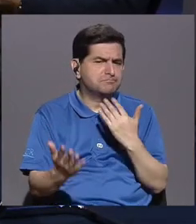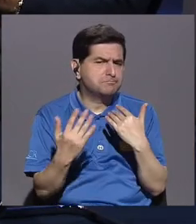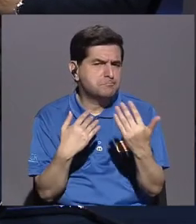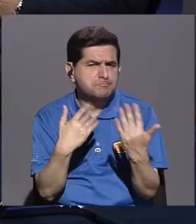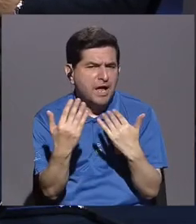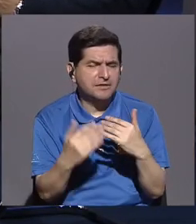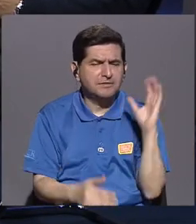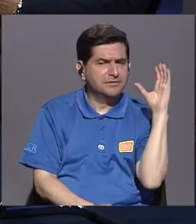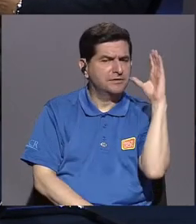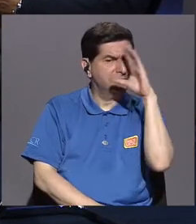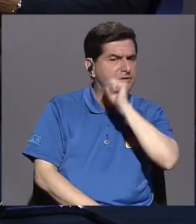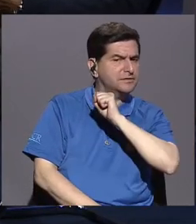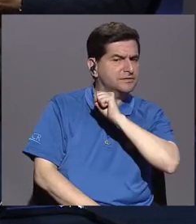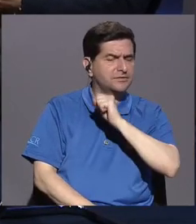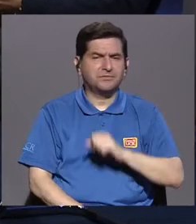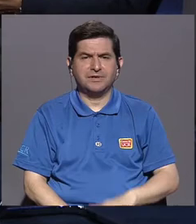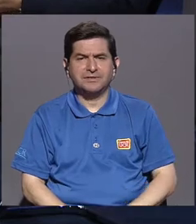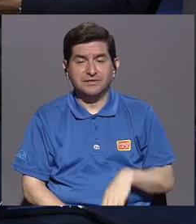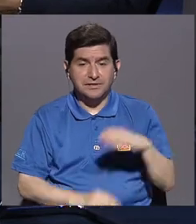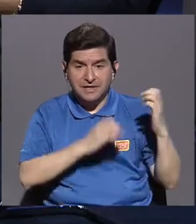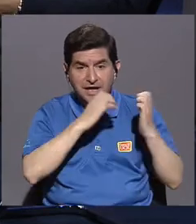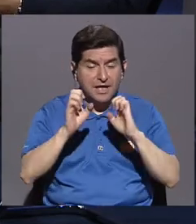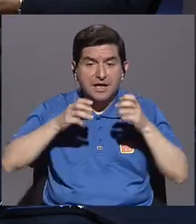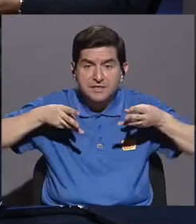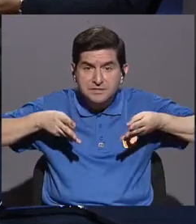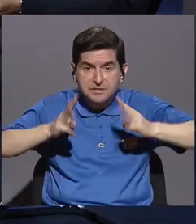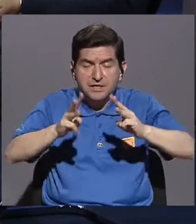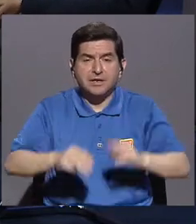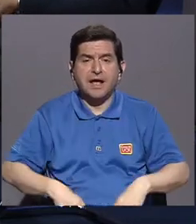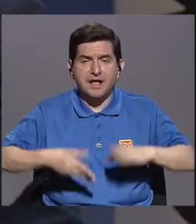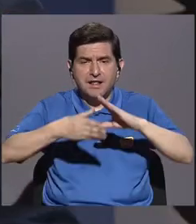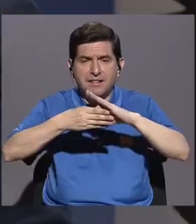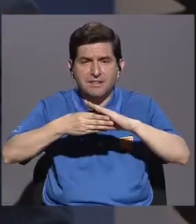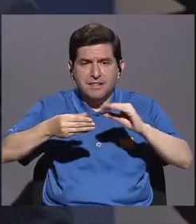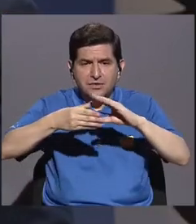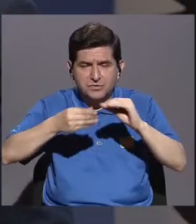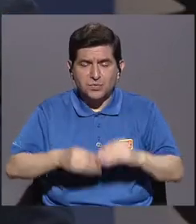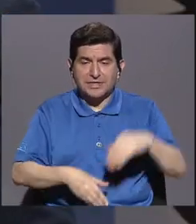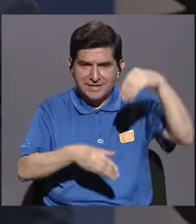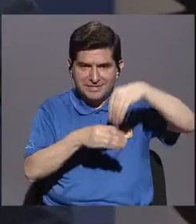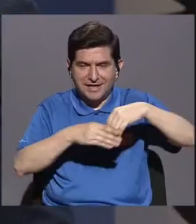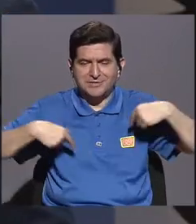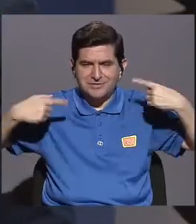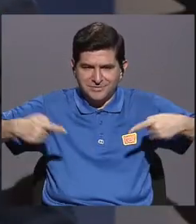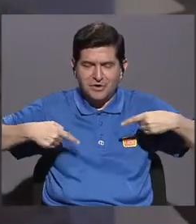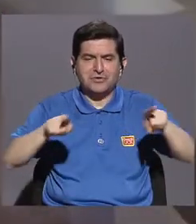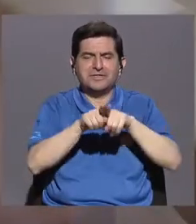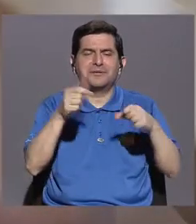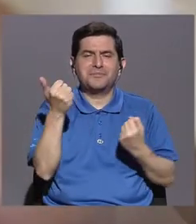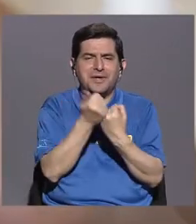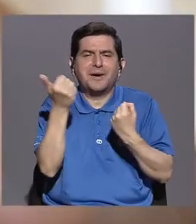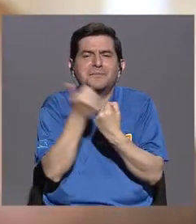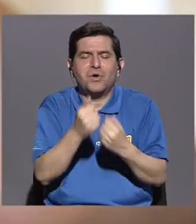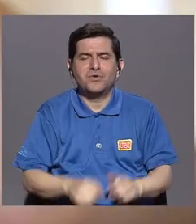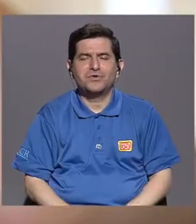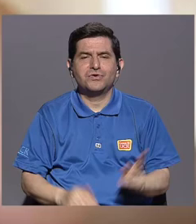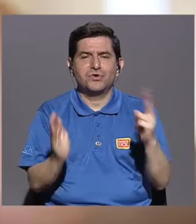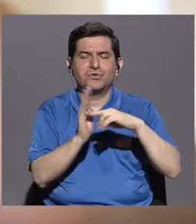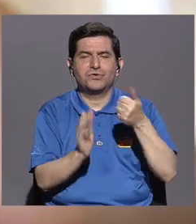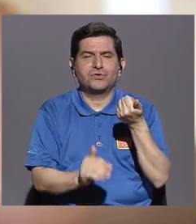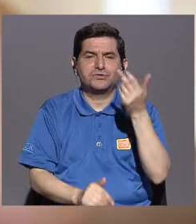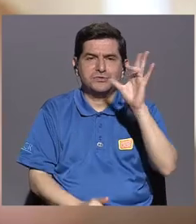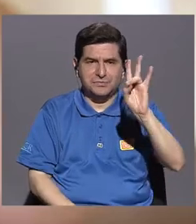reconocer en la estrategia metodológica de la carretica cuentera una herramienta también para apoyarlos, porque bueno, en 2017